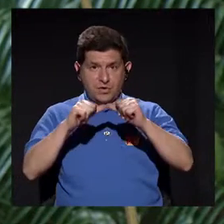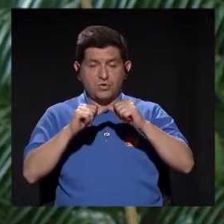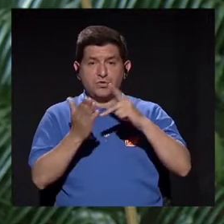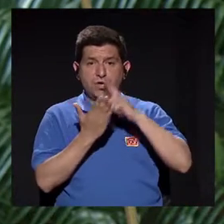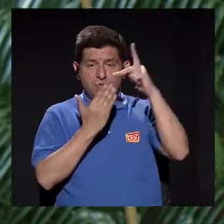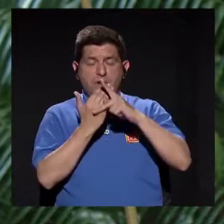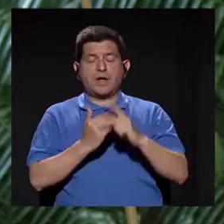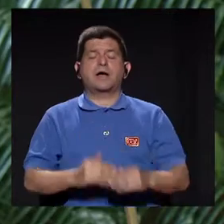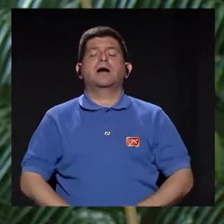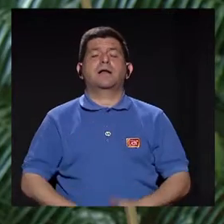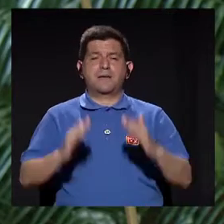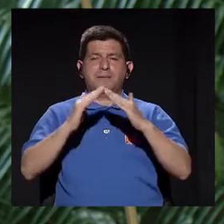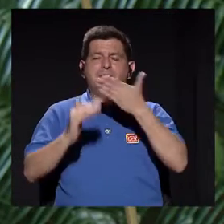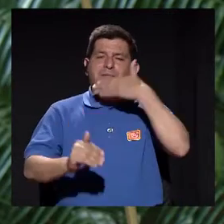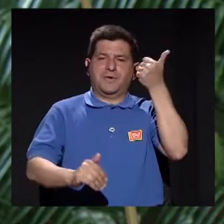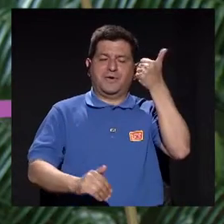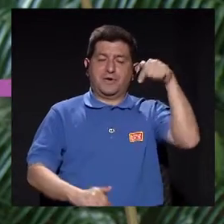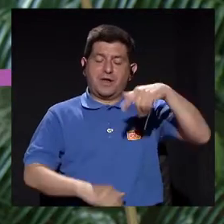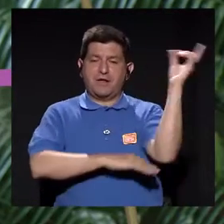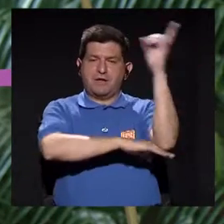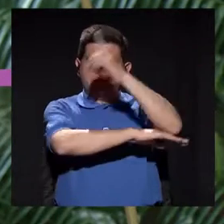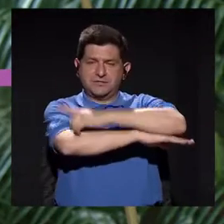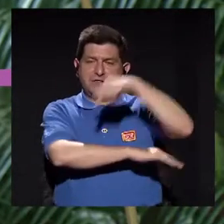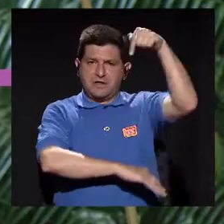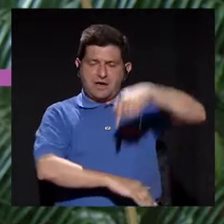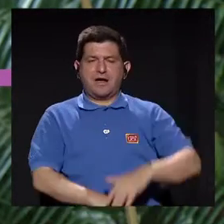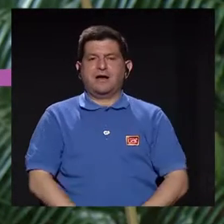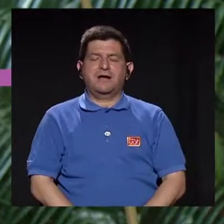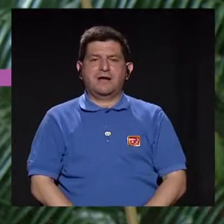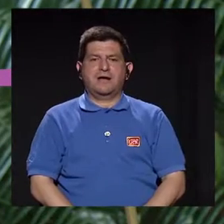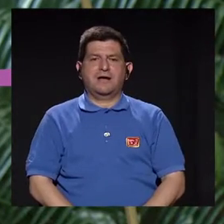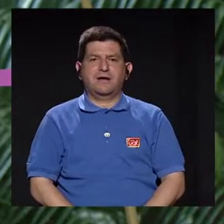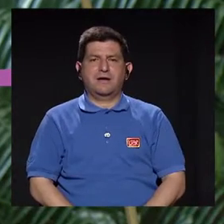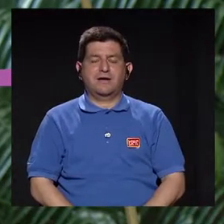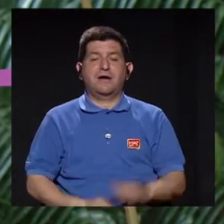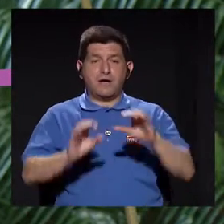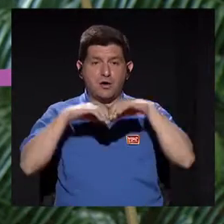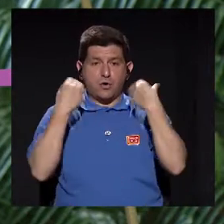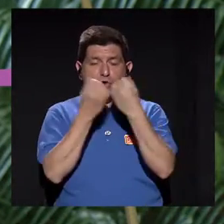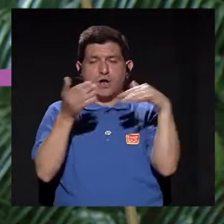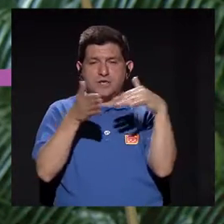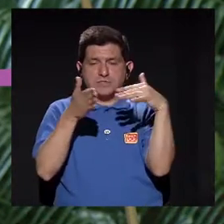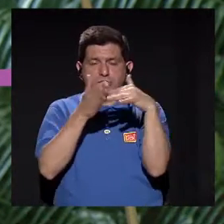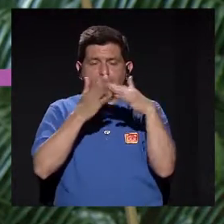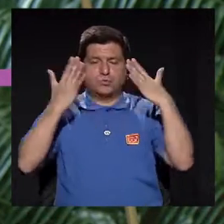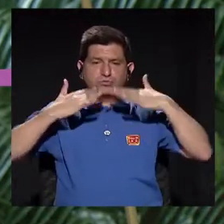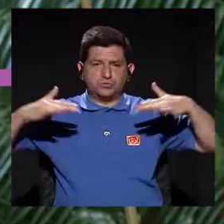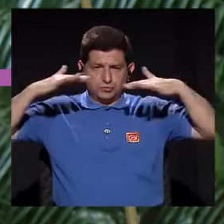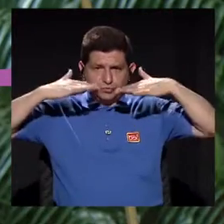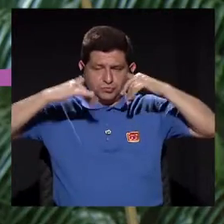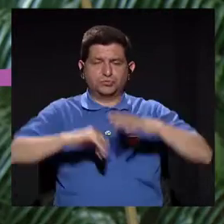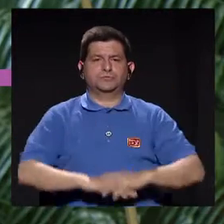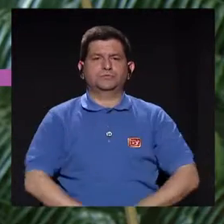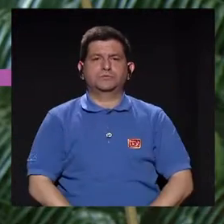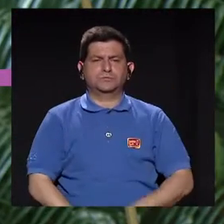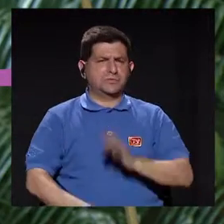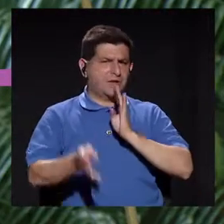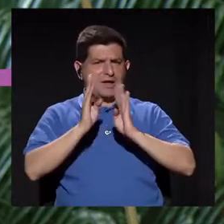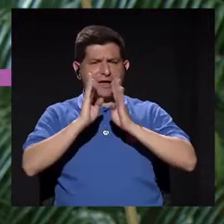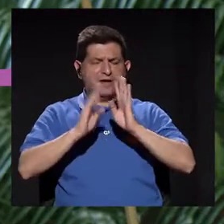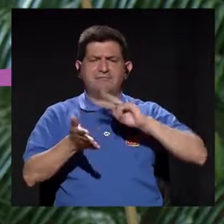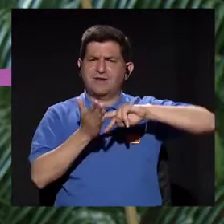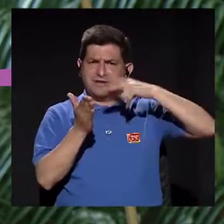Regresamos a su programa Vivir Mejor el día de hoy, desde acá, desde la Organización de Estudios Tropicales, conversando